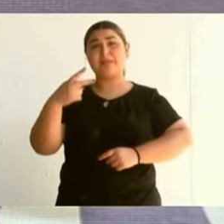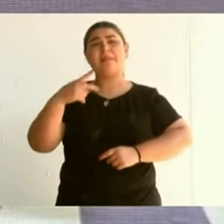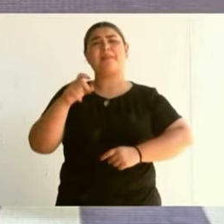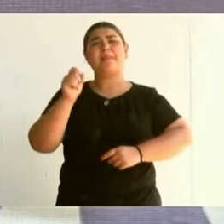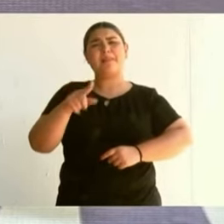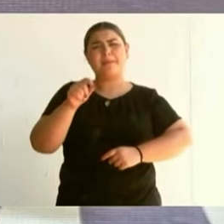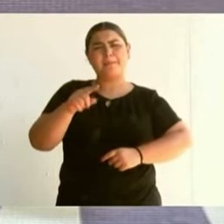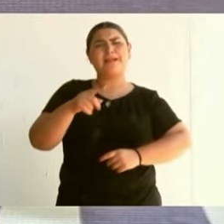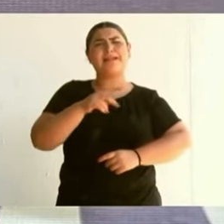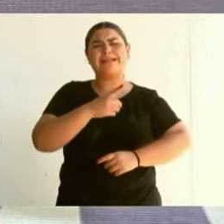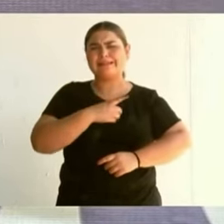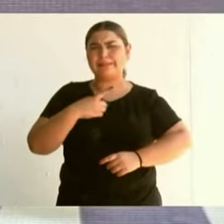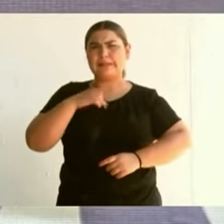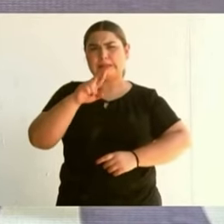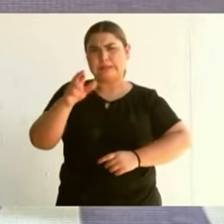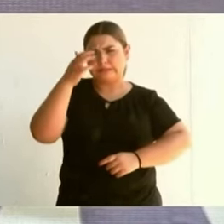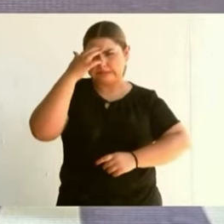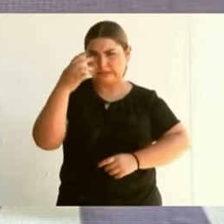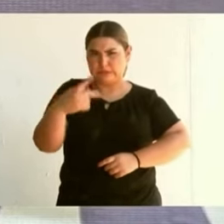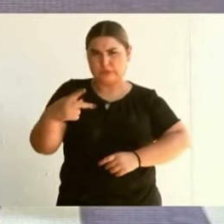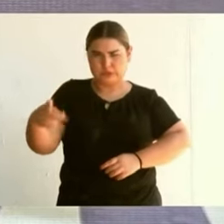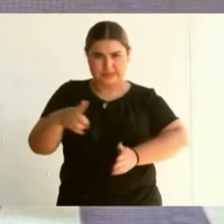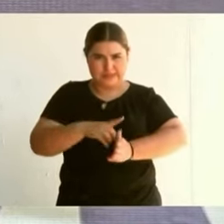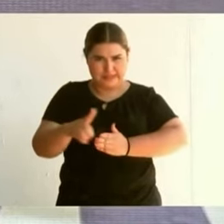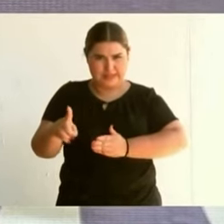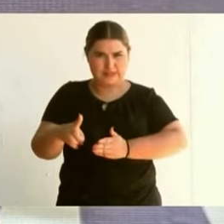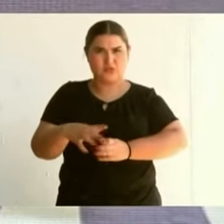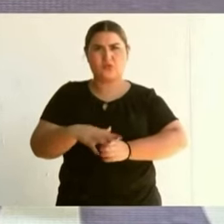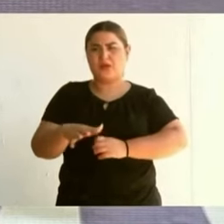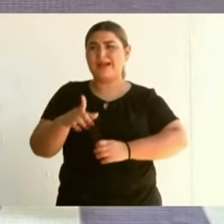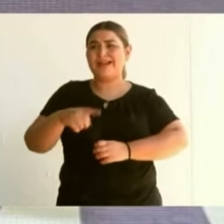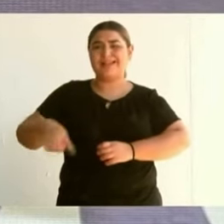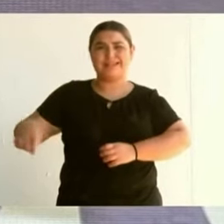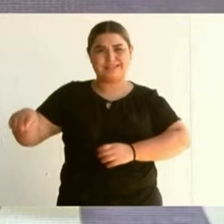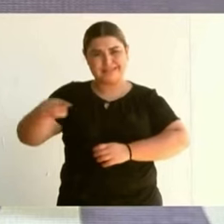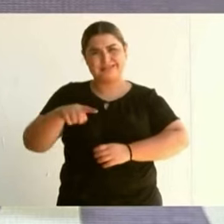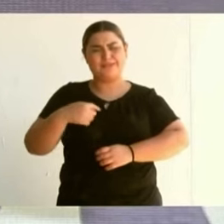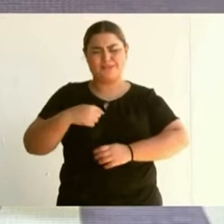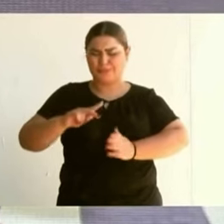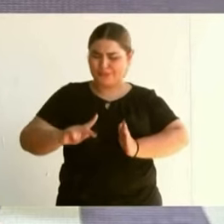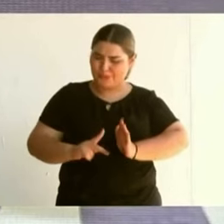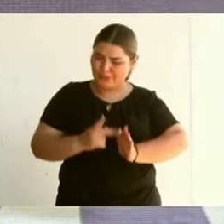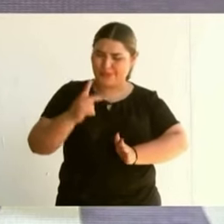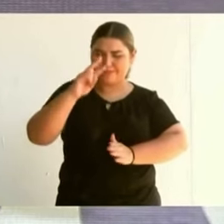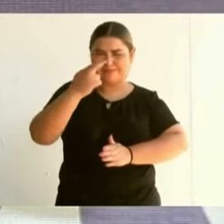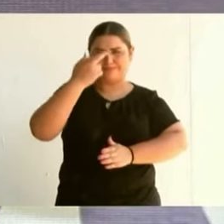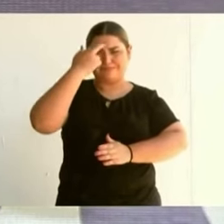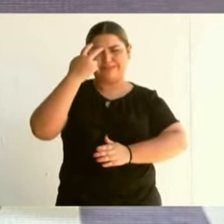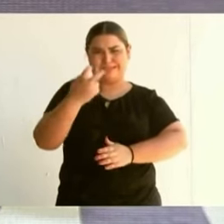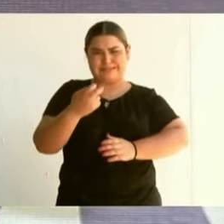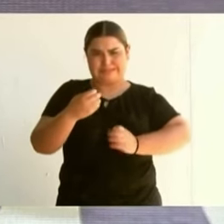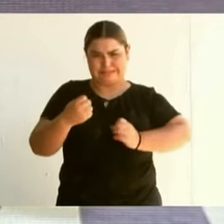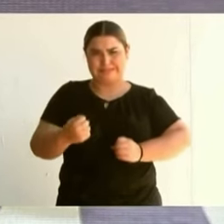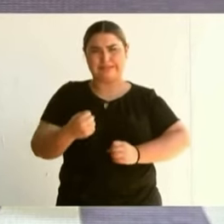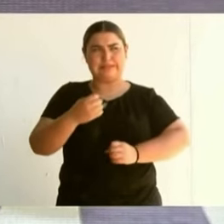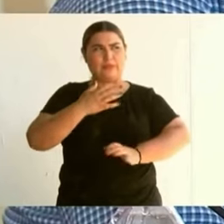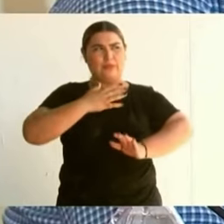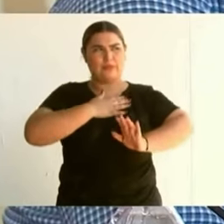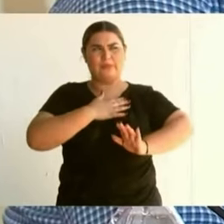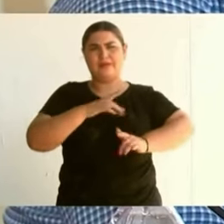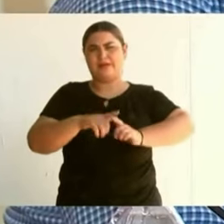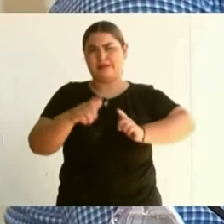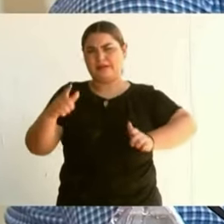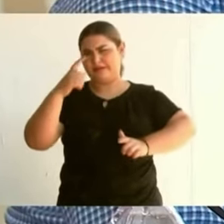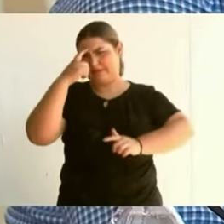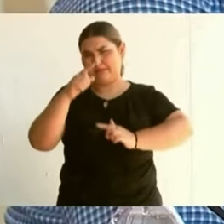inalienables. Refrendo ese compromiso, mi compromiso de continuar trabajando con